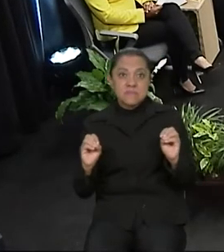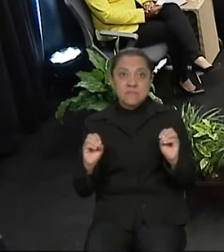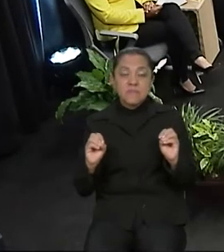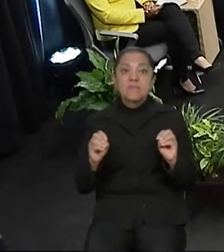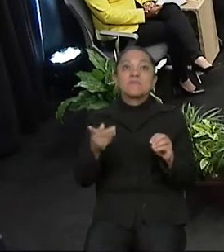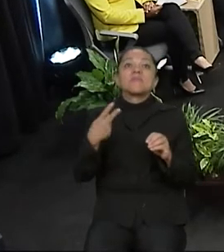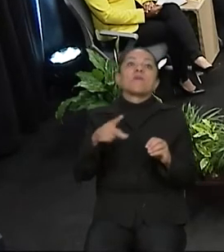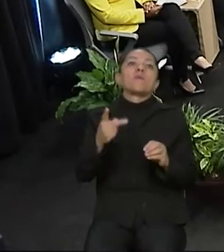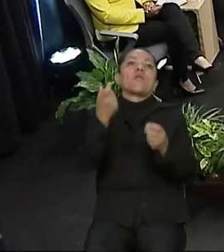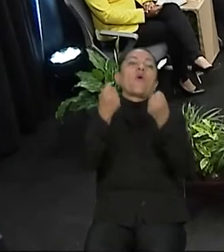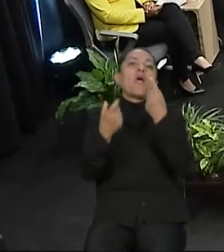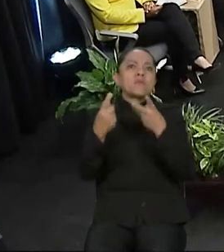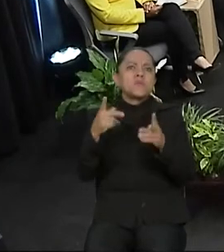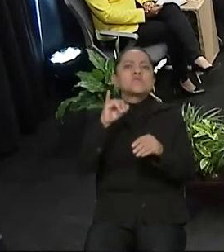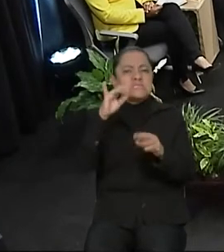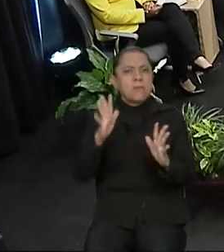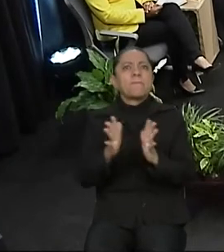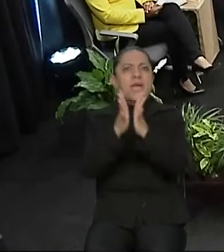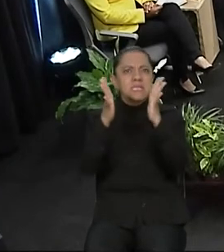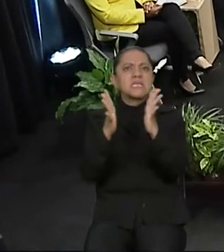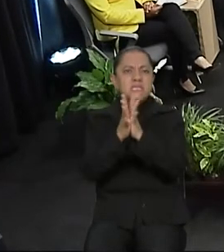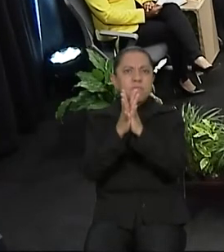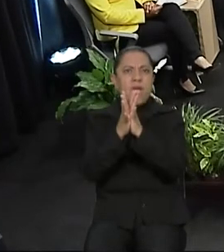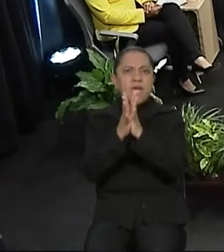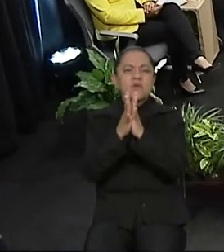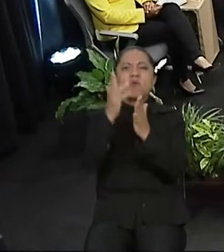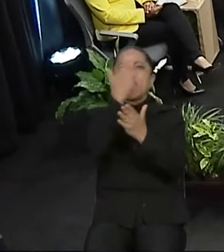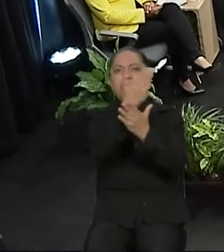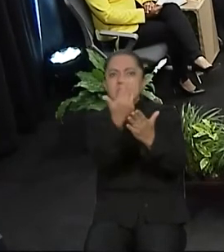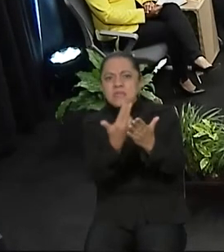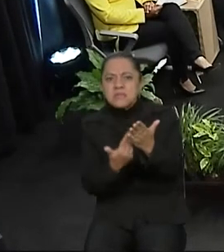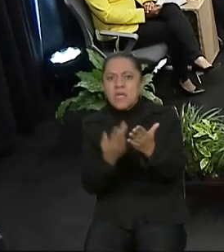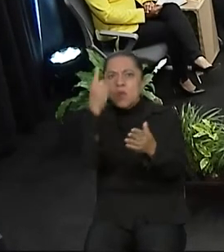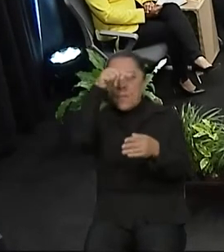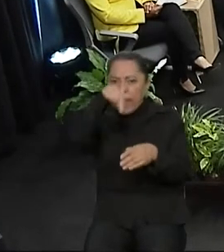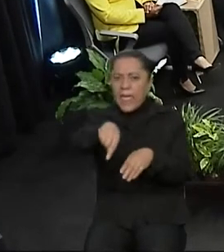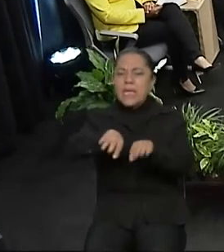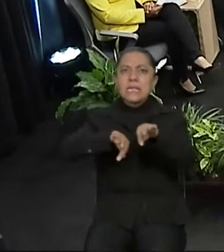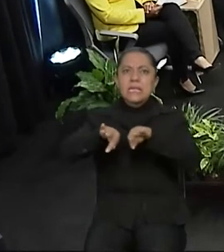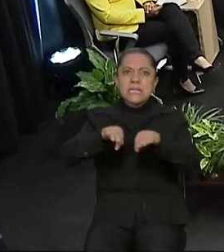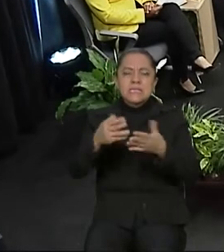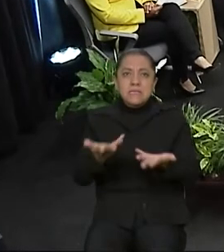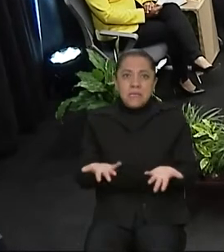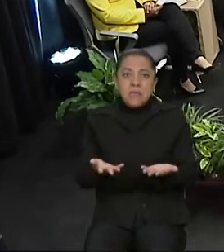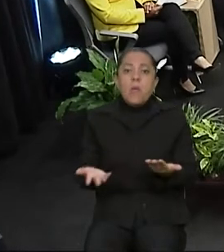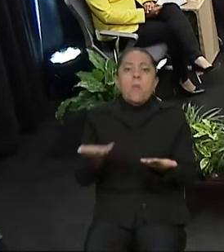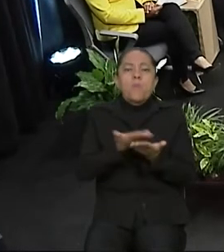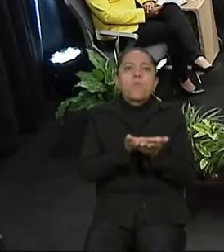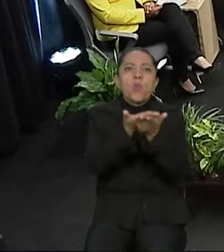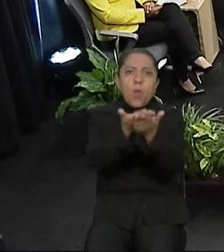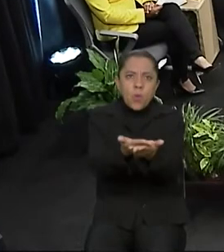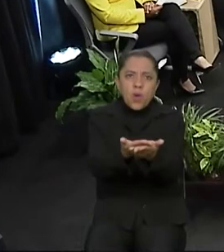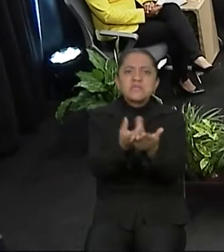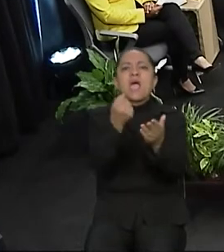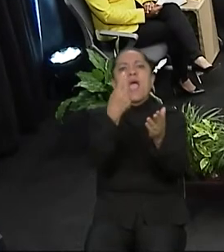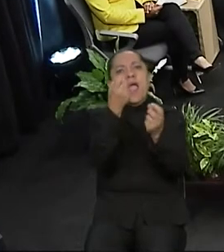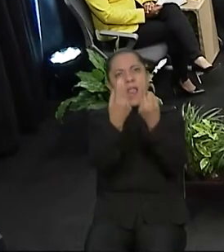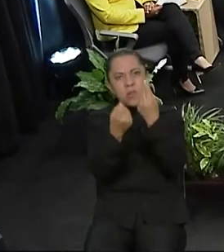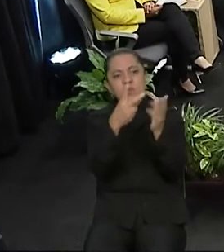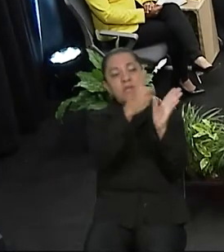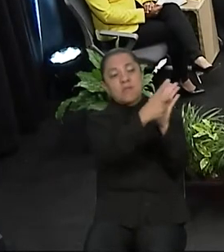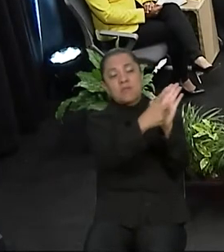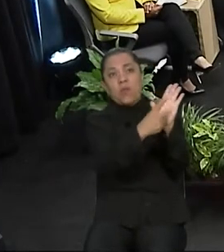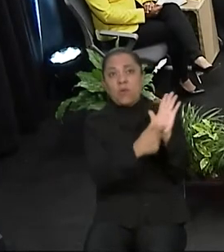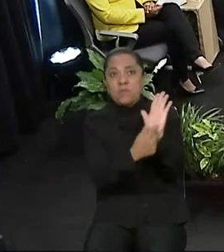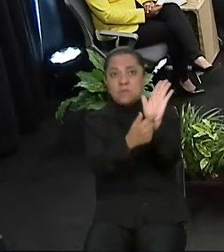en el Estado de Morelos en el diseño de este ejercicio. Con propuestas, algunas documentadas y bueno, hoy encontramos